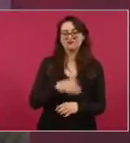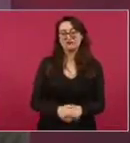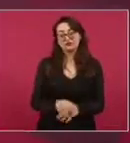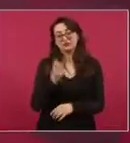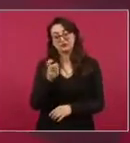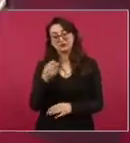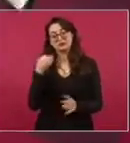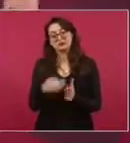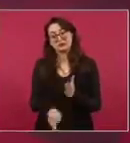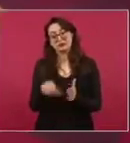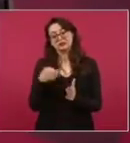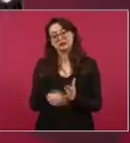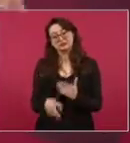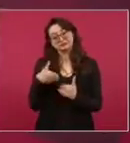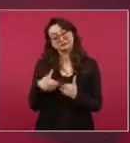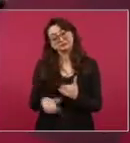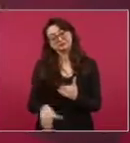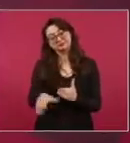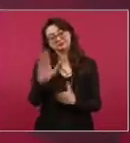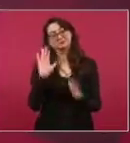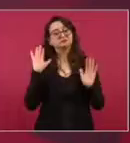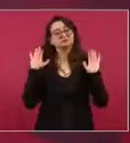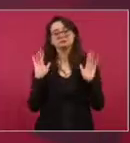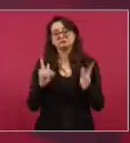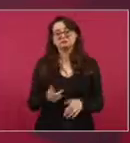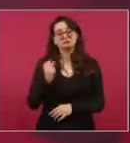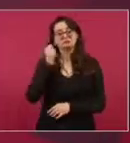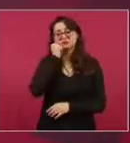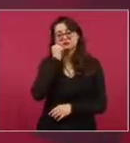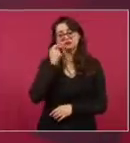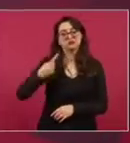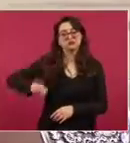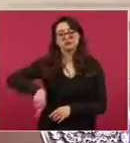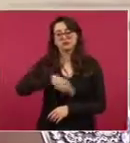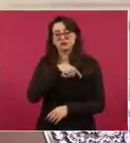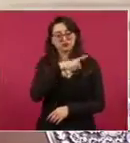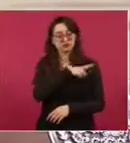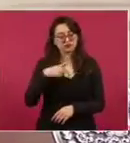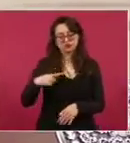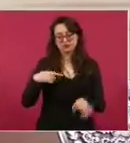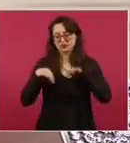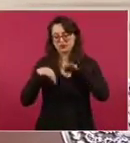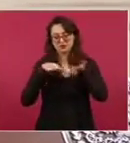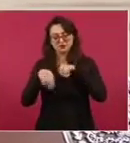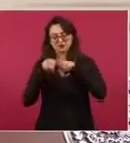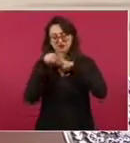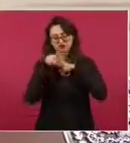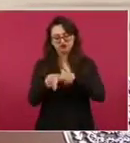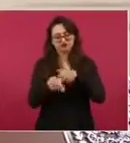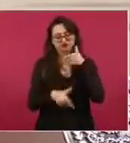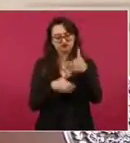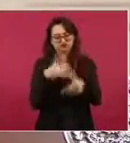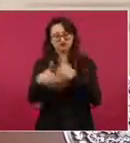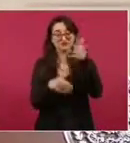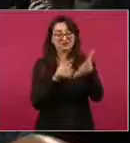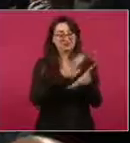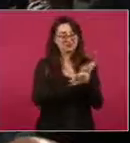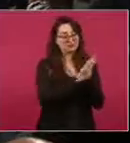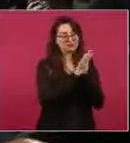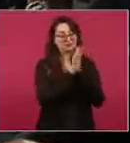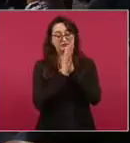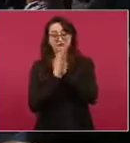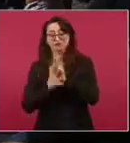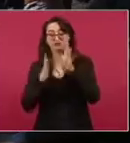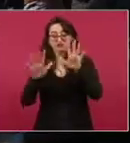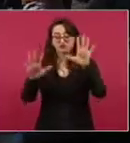Pero pues tenemos que seguir avanzando porque son procesos. La transformación lleva